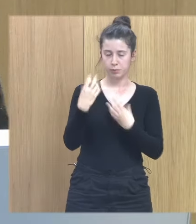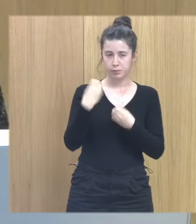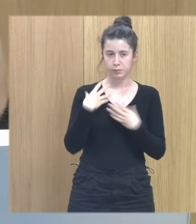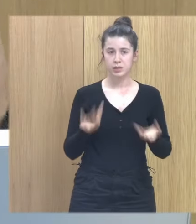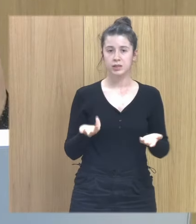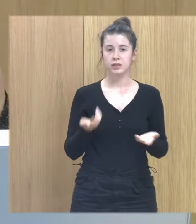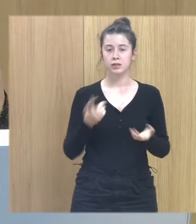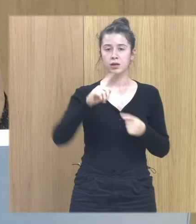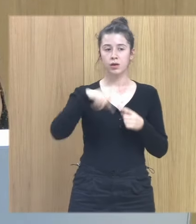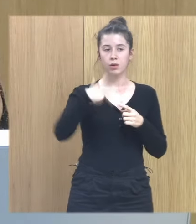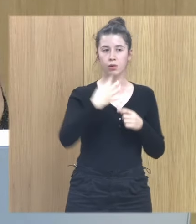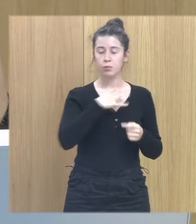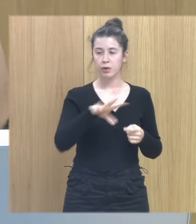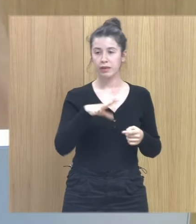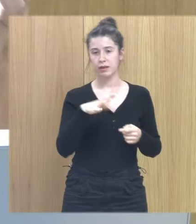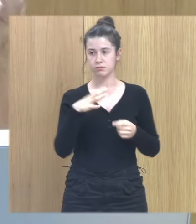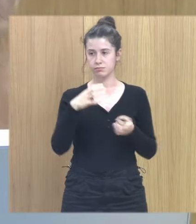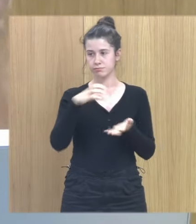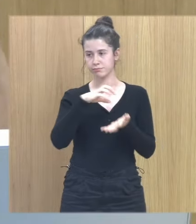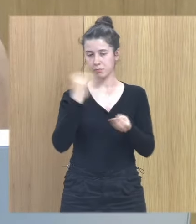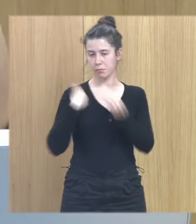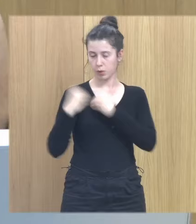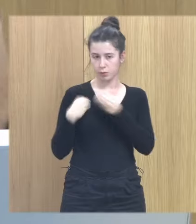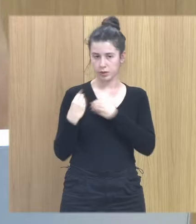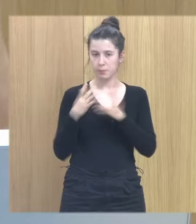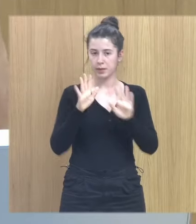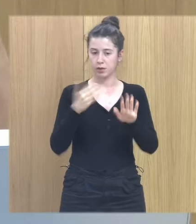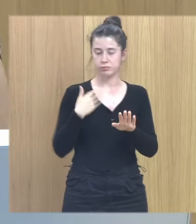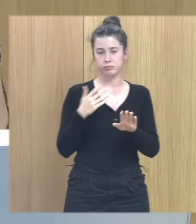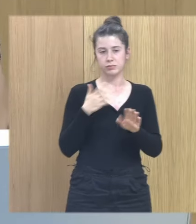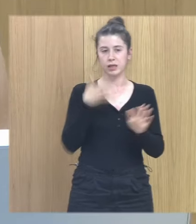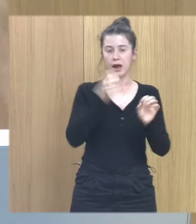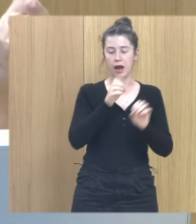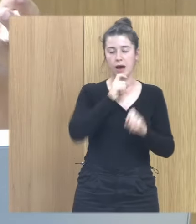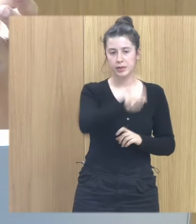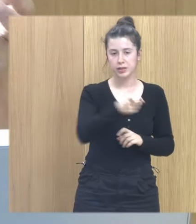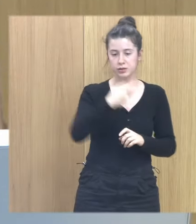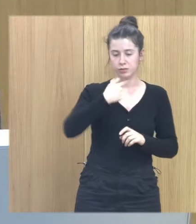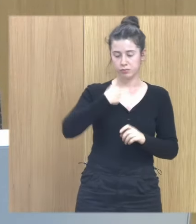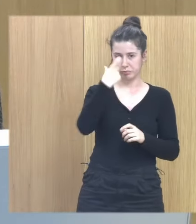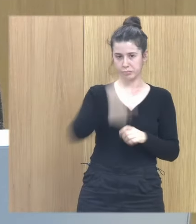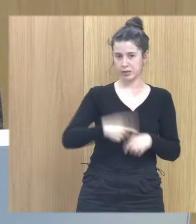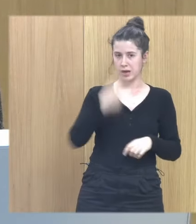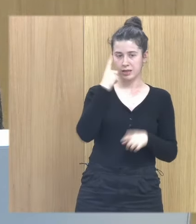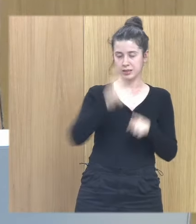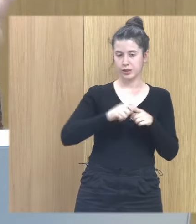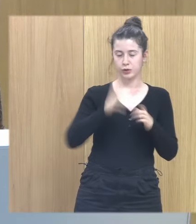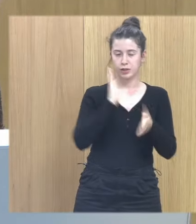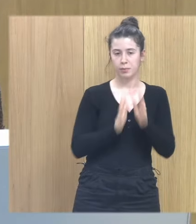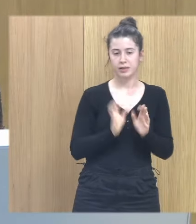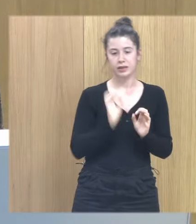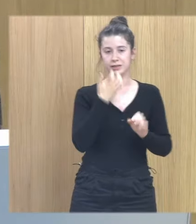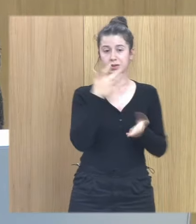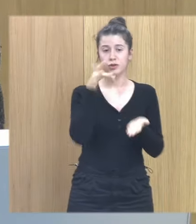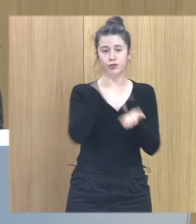luego podemos ir en el turno de preguntas pero ya anticipo que yo soy de las psicoterapeutas que llora cuando hay que llorar de las psicoterapeutas que